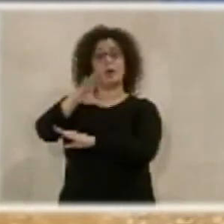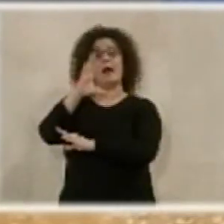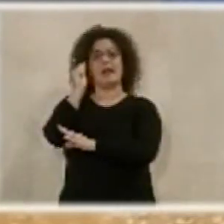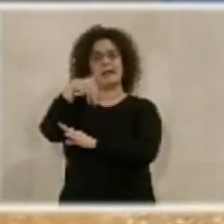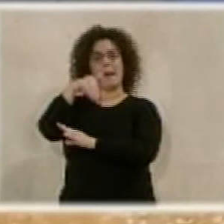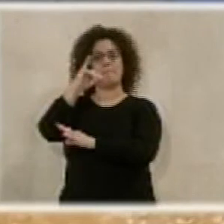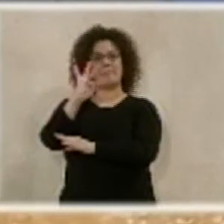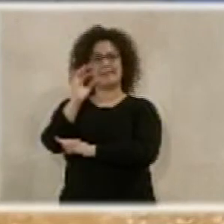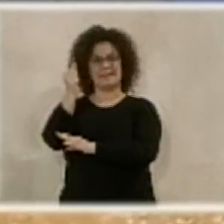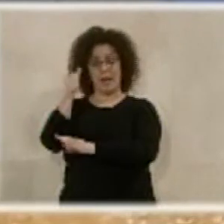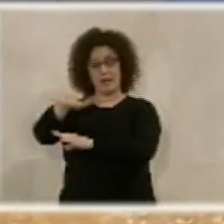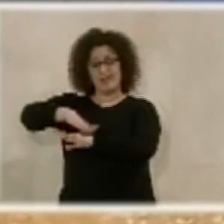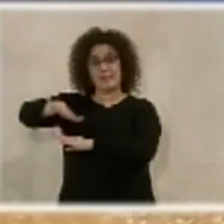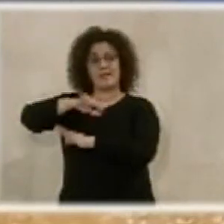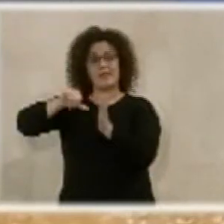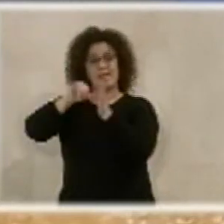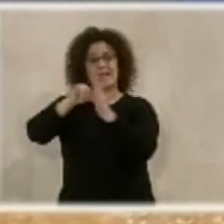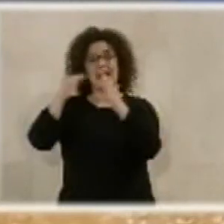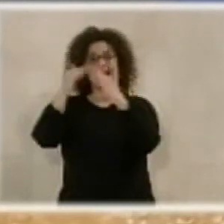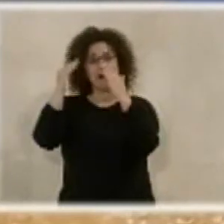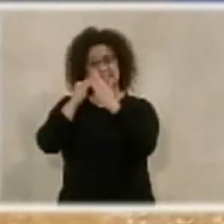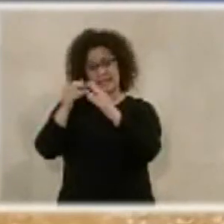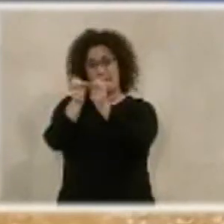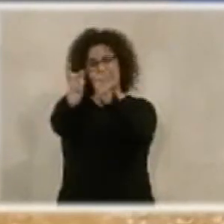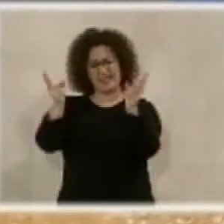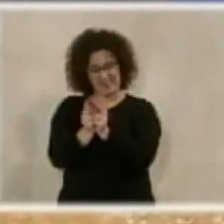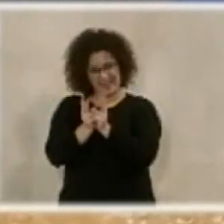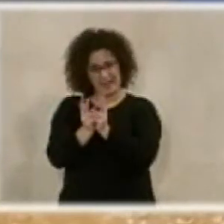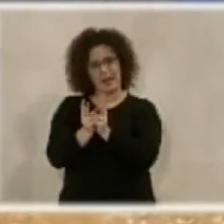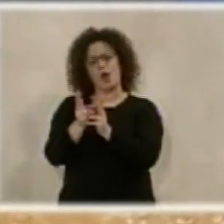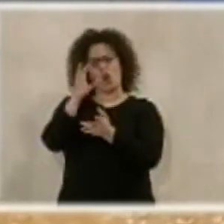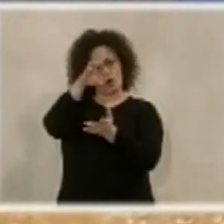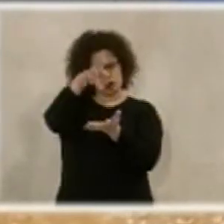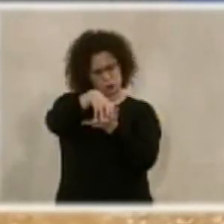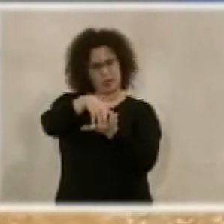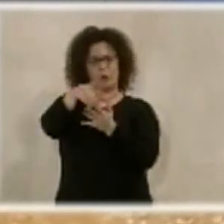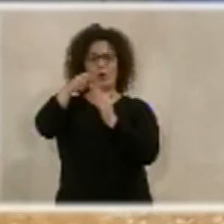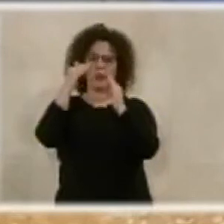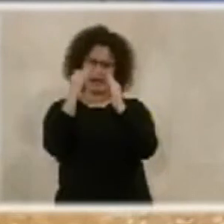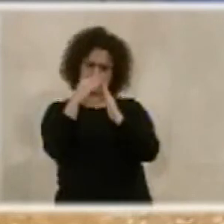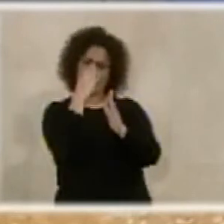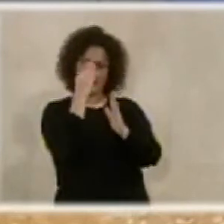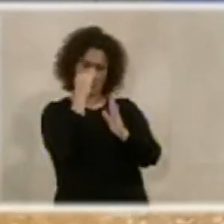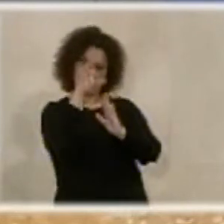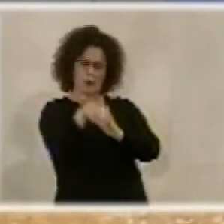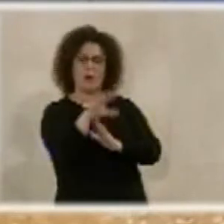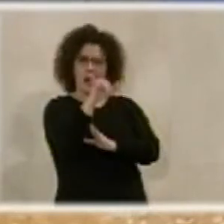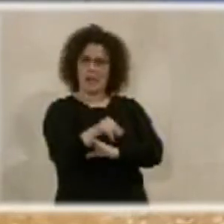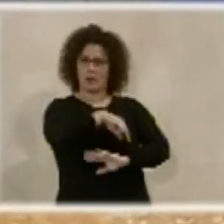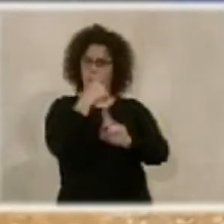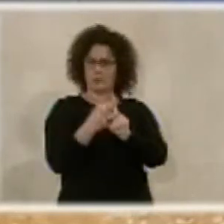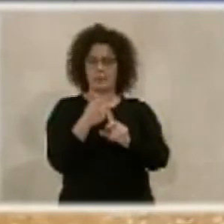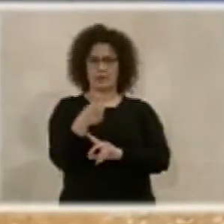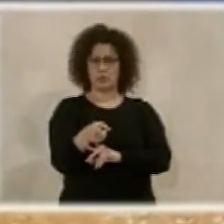en torno a 80 casas, con sus piscinas incluidas, sus cortejitos y sus casas de perros en la puerta. Y,